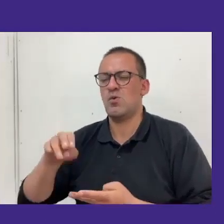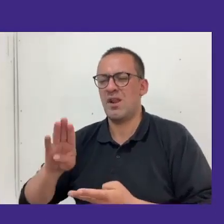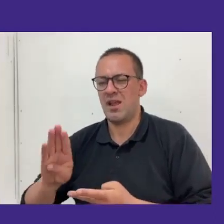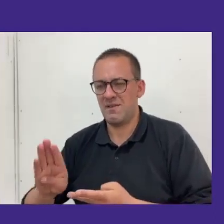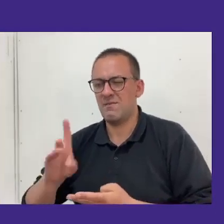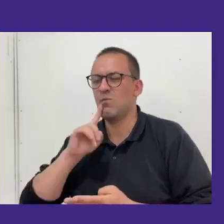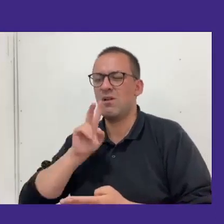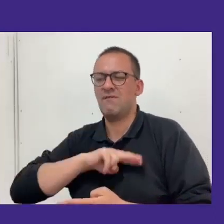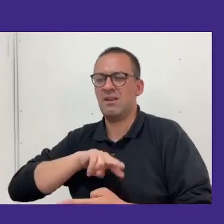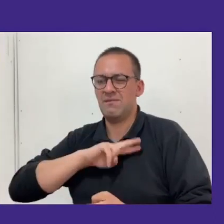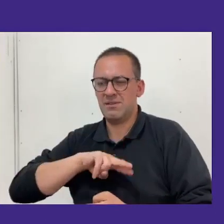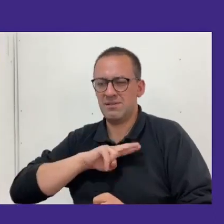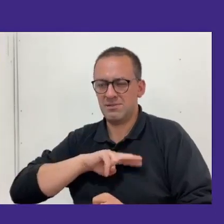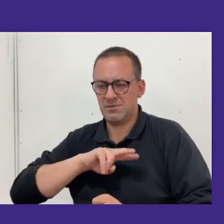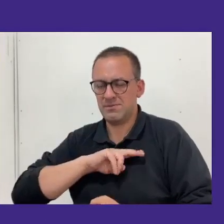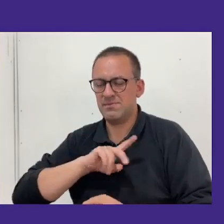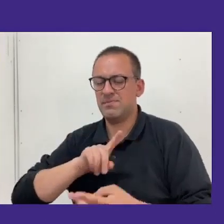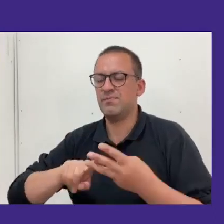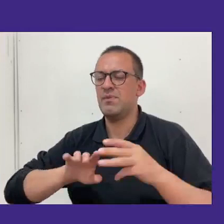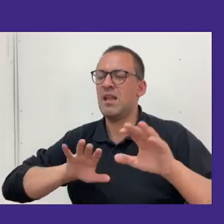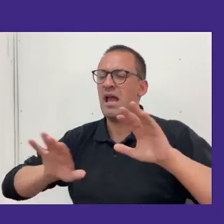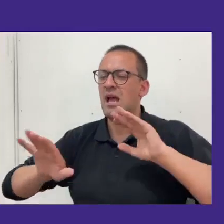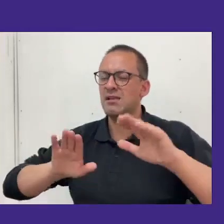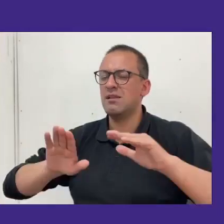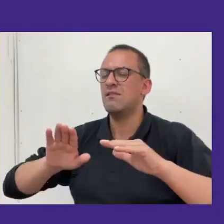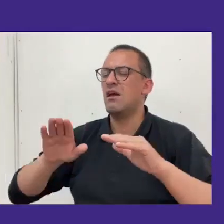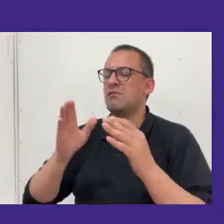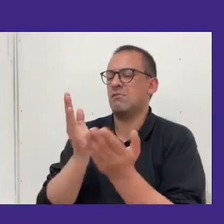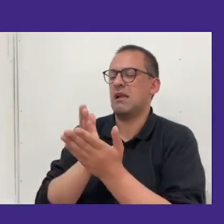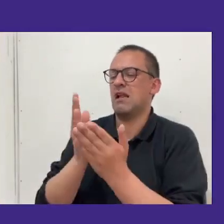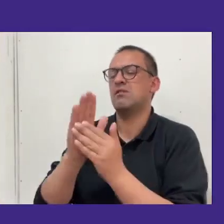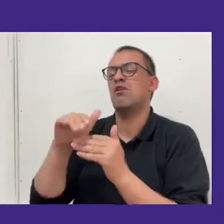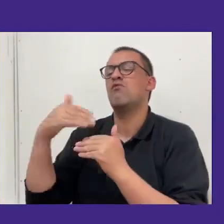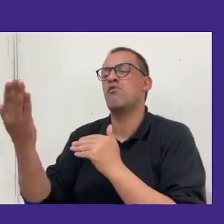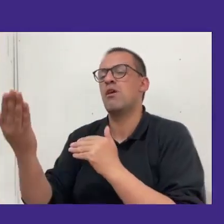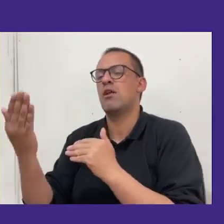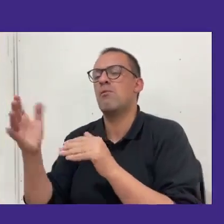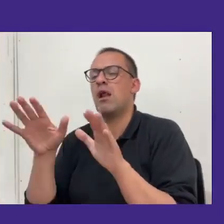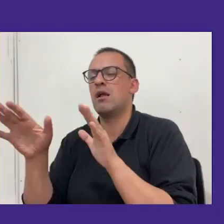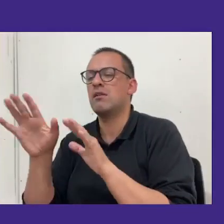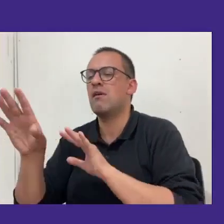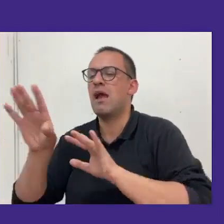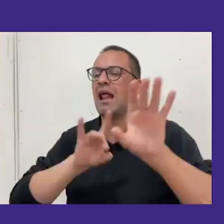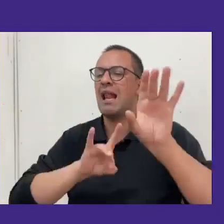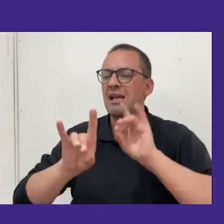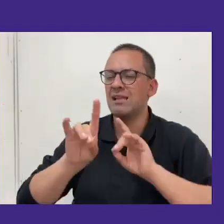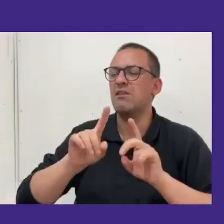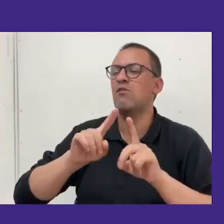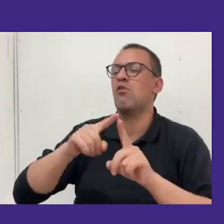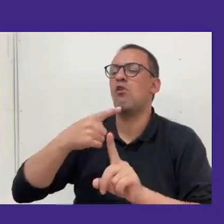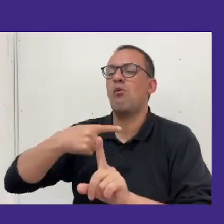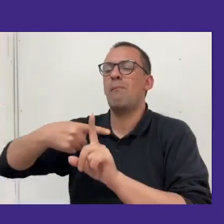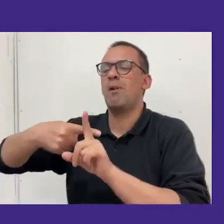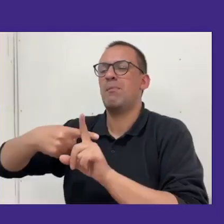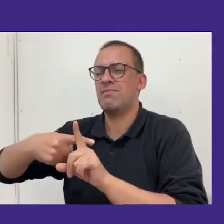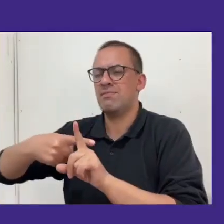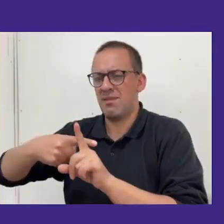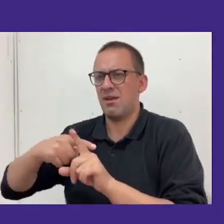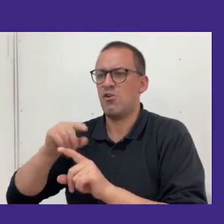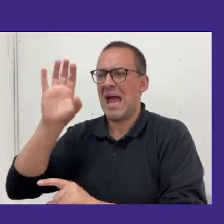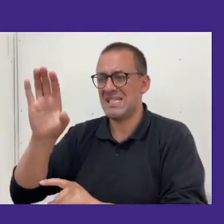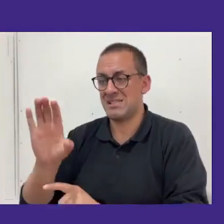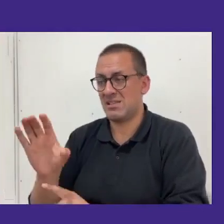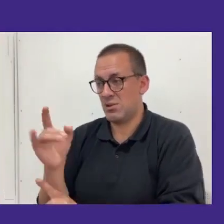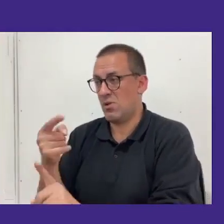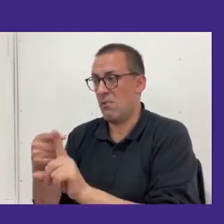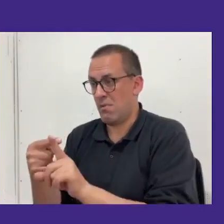otorga, las actividades extra programáticas, cuál es la diferencia entre un electivo en complementario, toda esa información que dentro